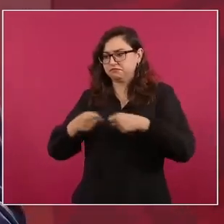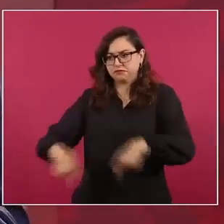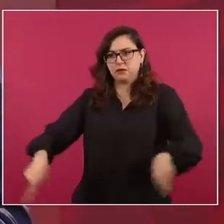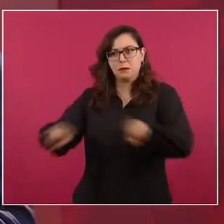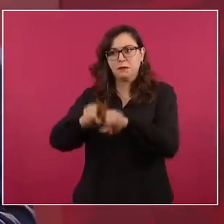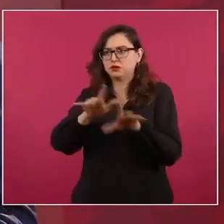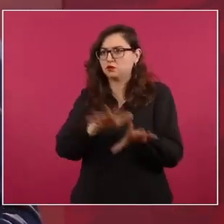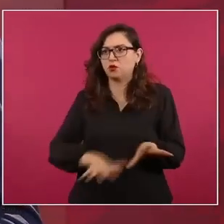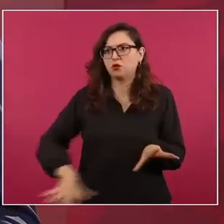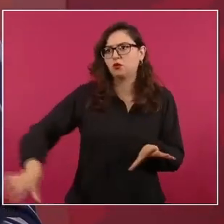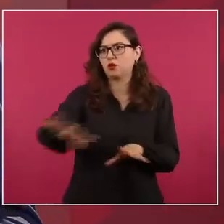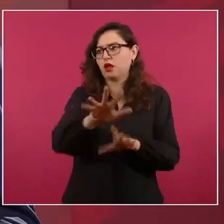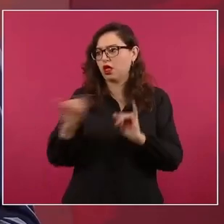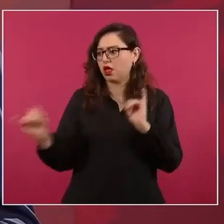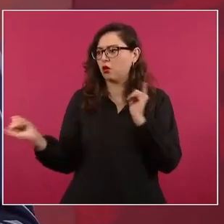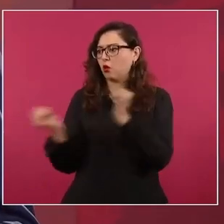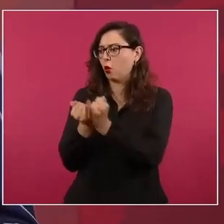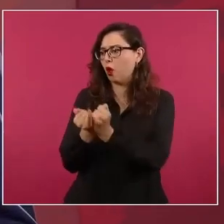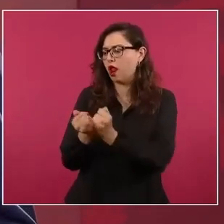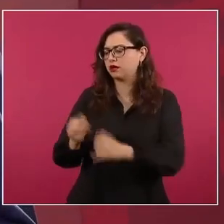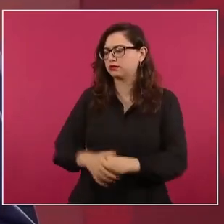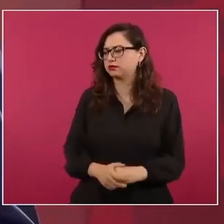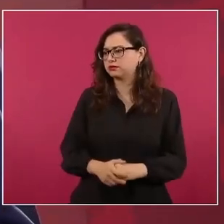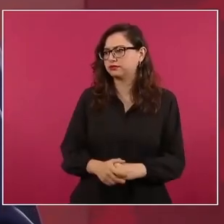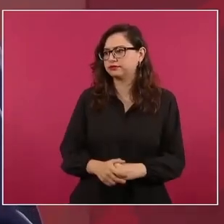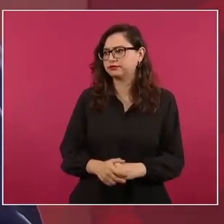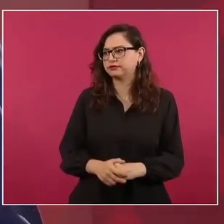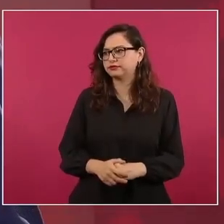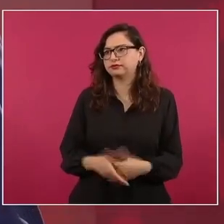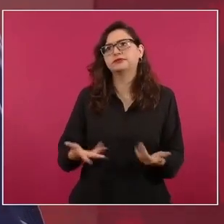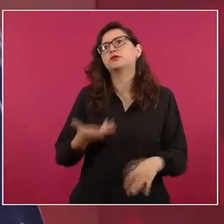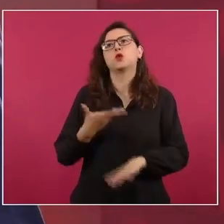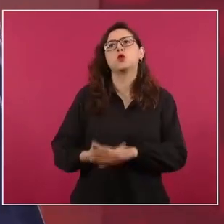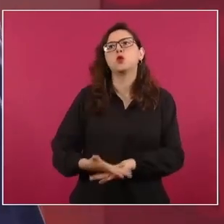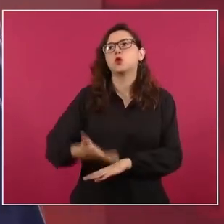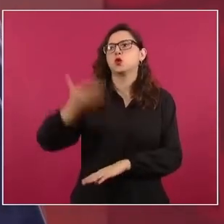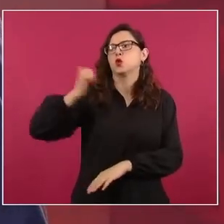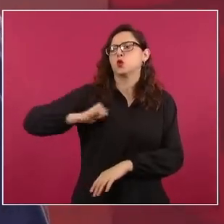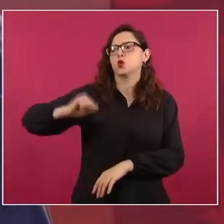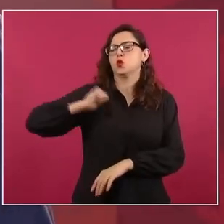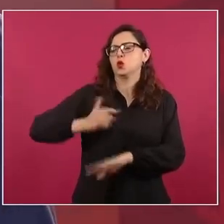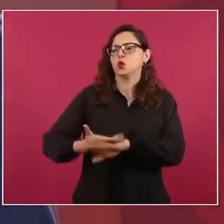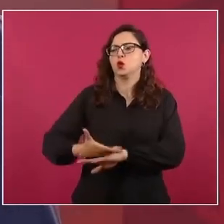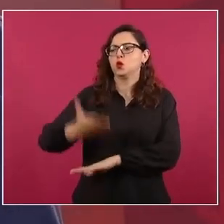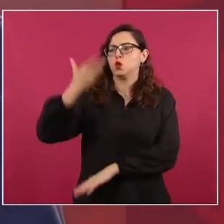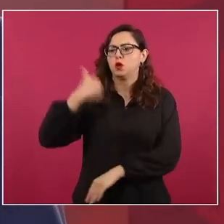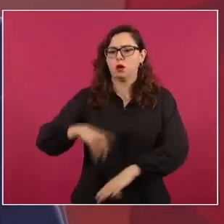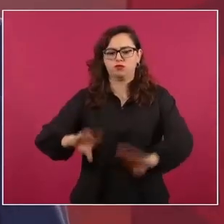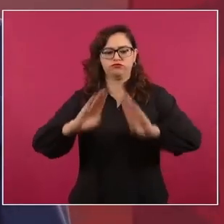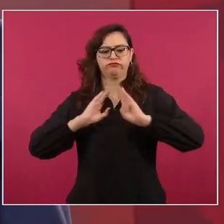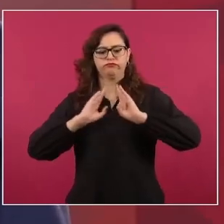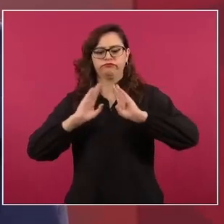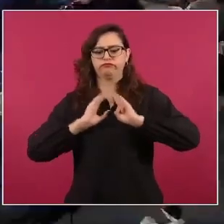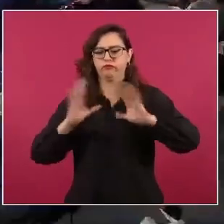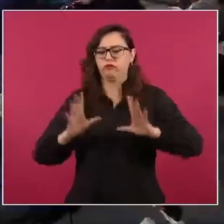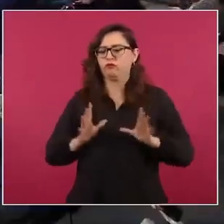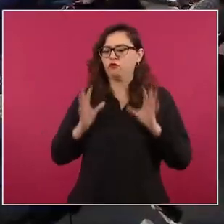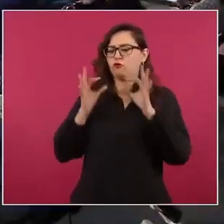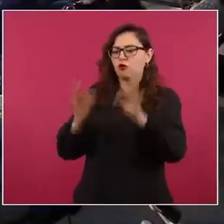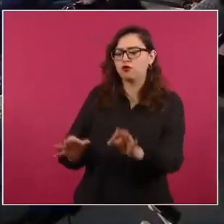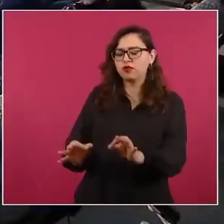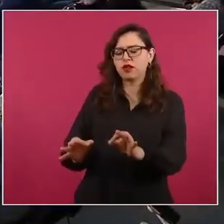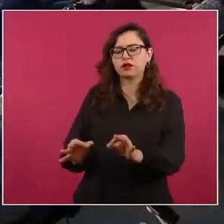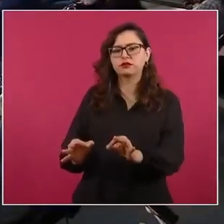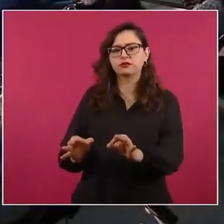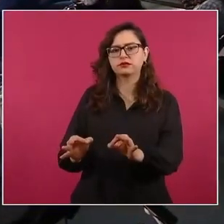para enfrentar a la dictadura de Victoriano Huerta.